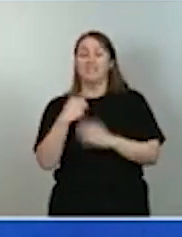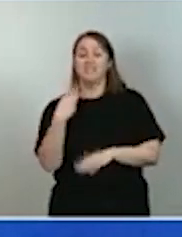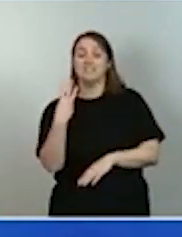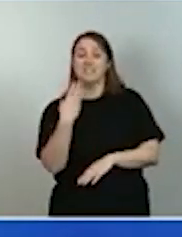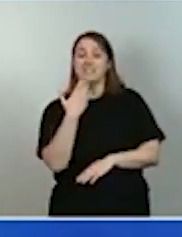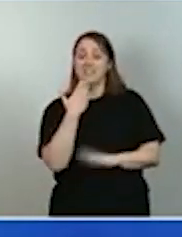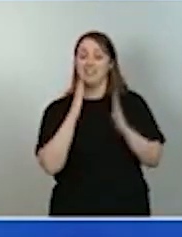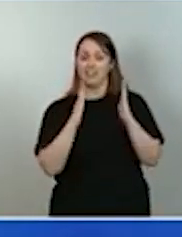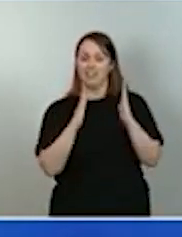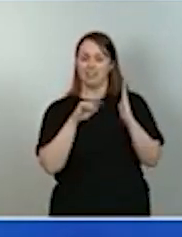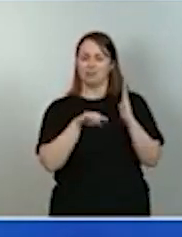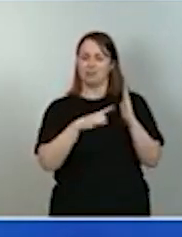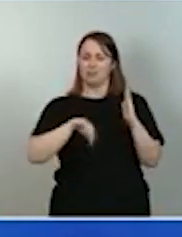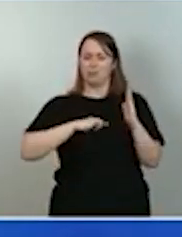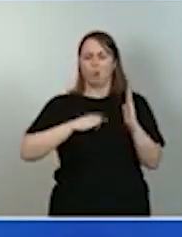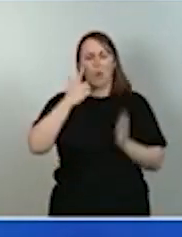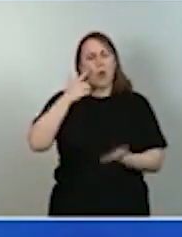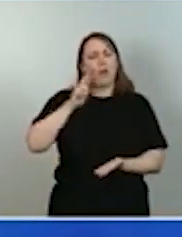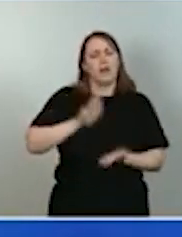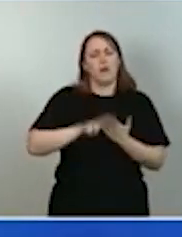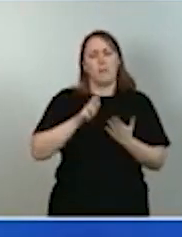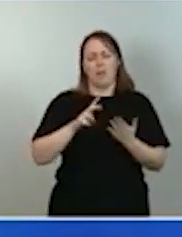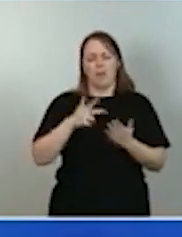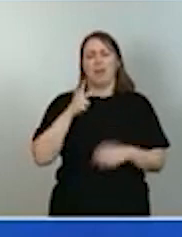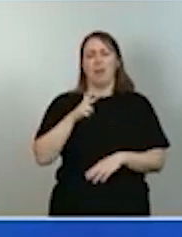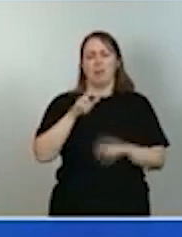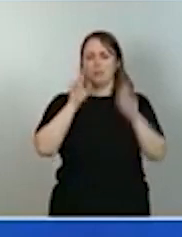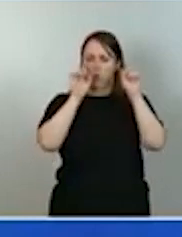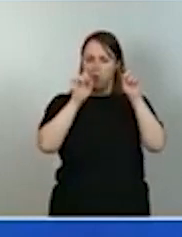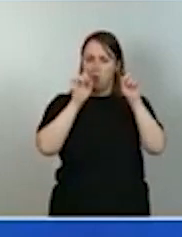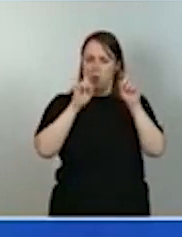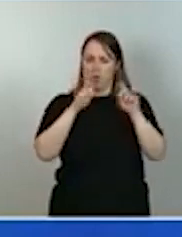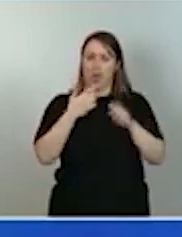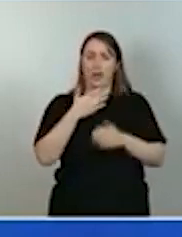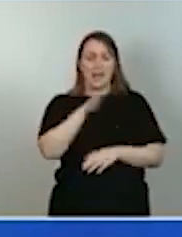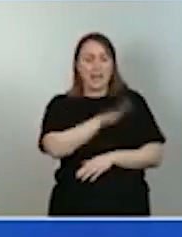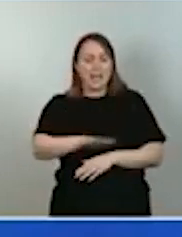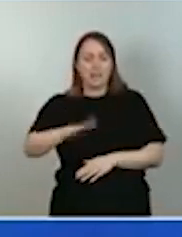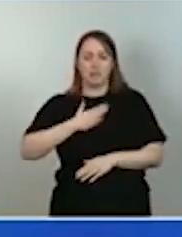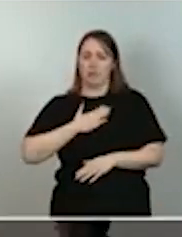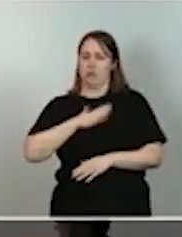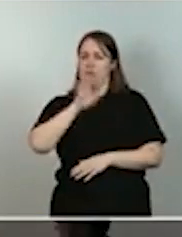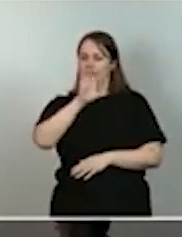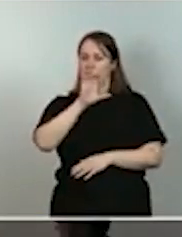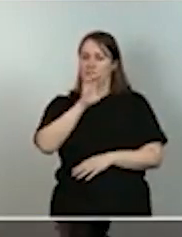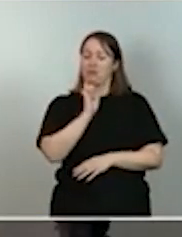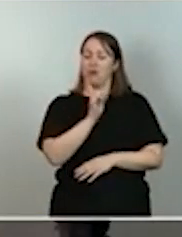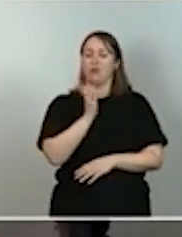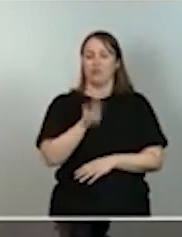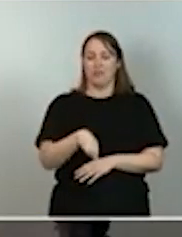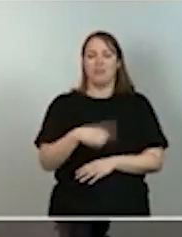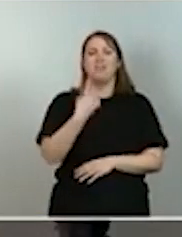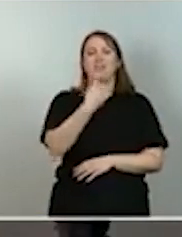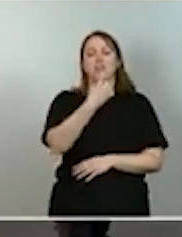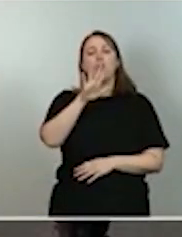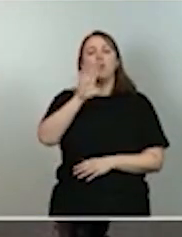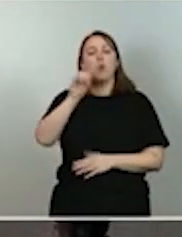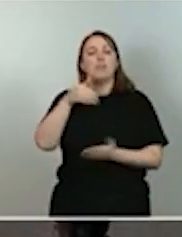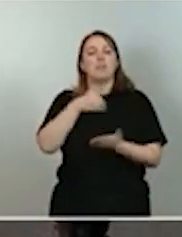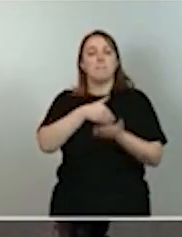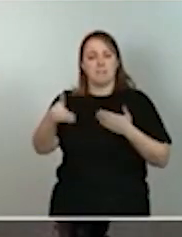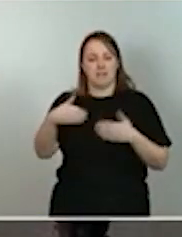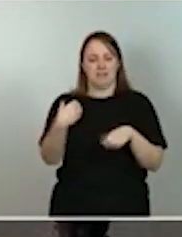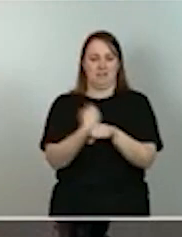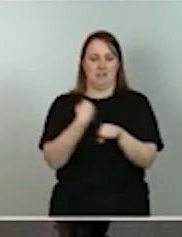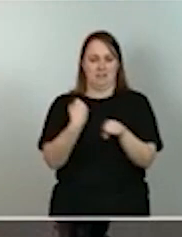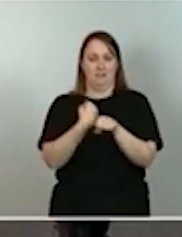reconociendo el derecho a la educación de los niños y niñas de nuestro país, además estaremos creando 150.000 puestos de trabajo favoreciendo la